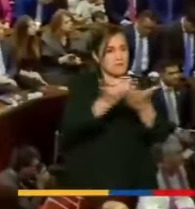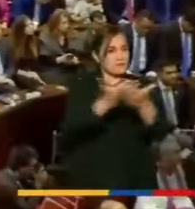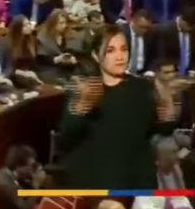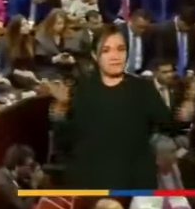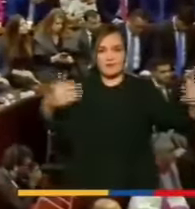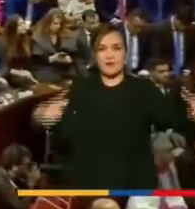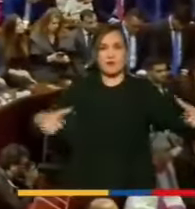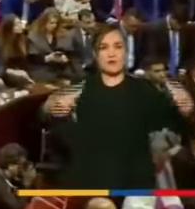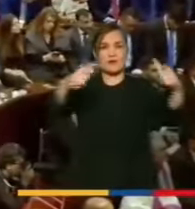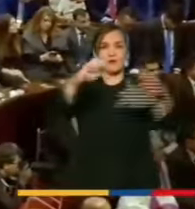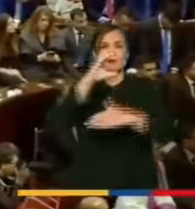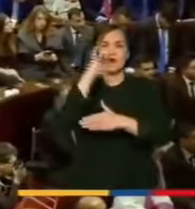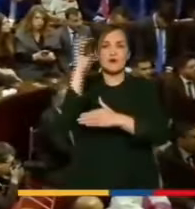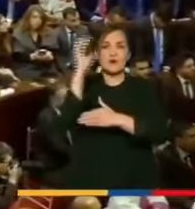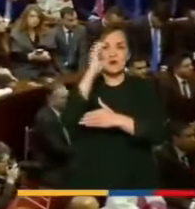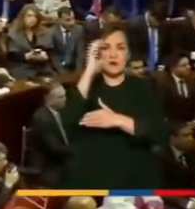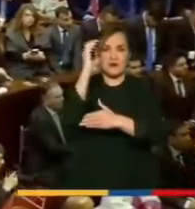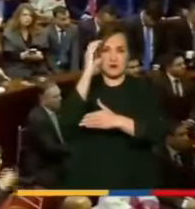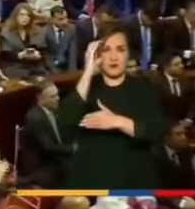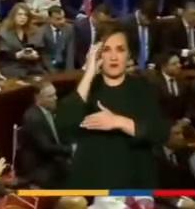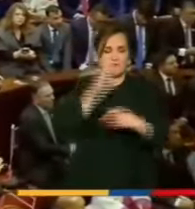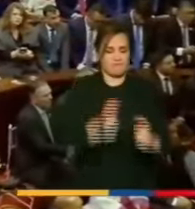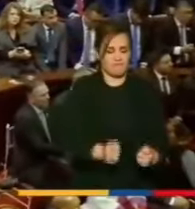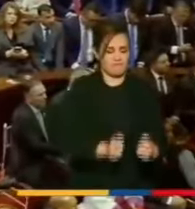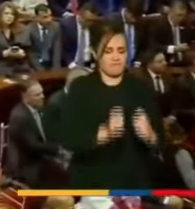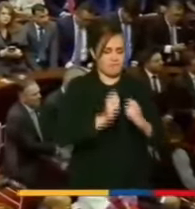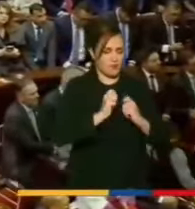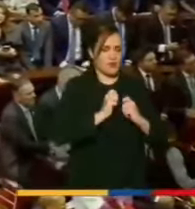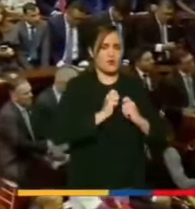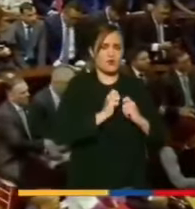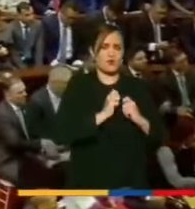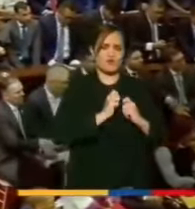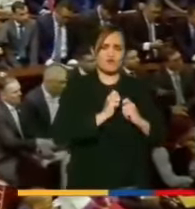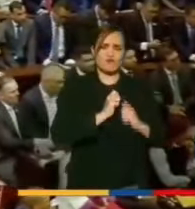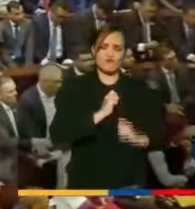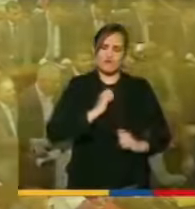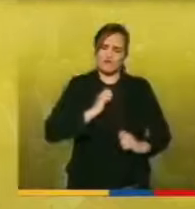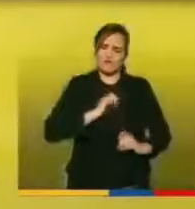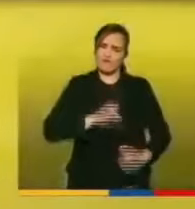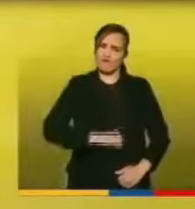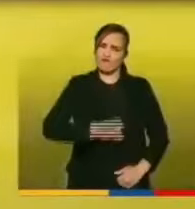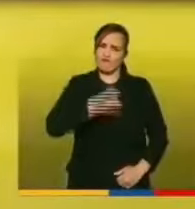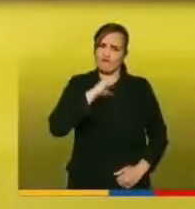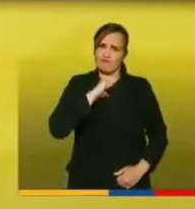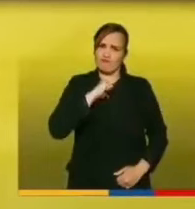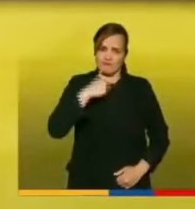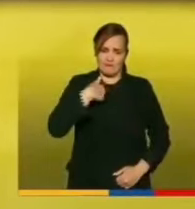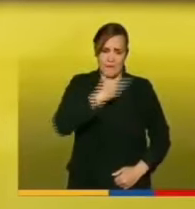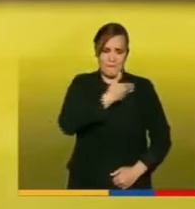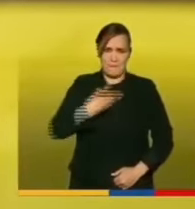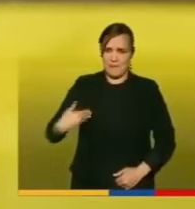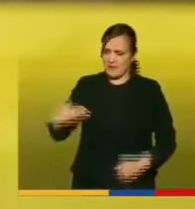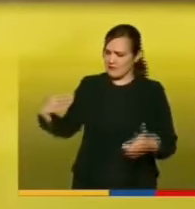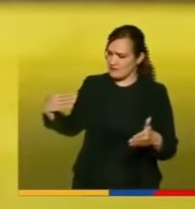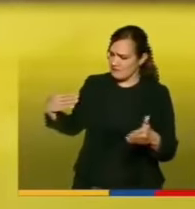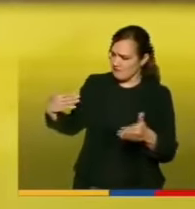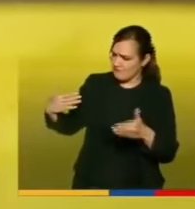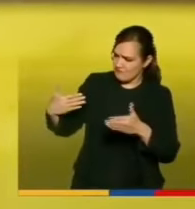que me permitió el privilegio de presidirlo durante esta legislatura